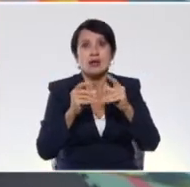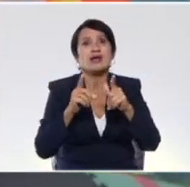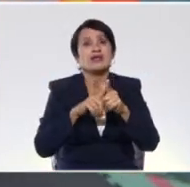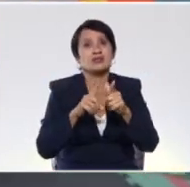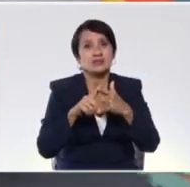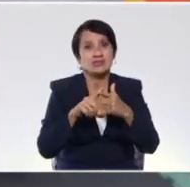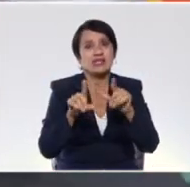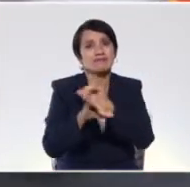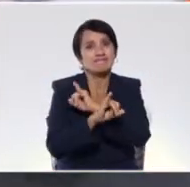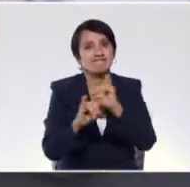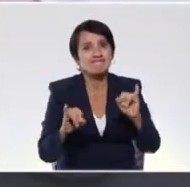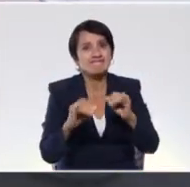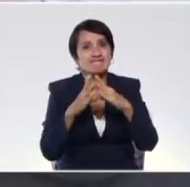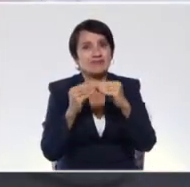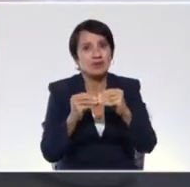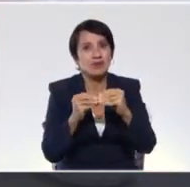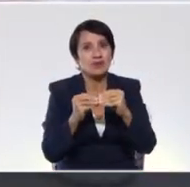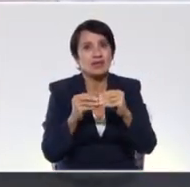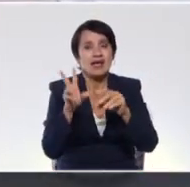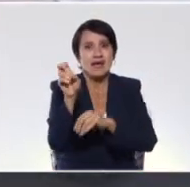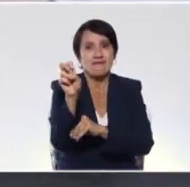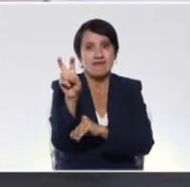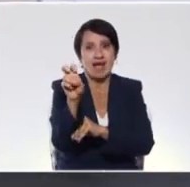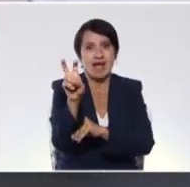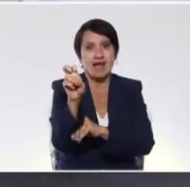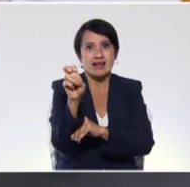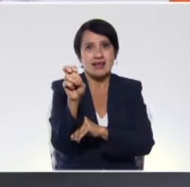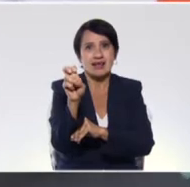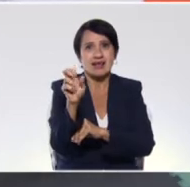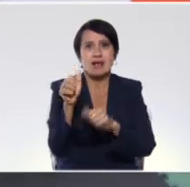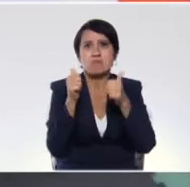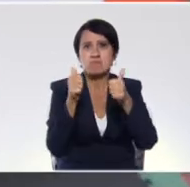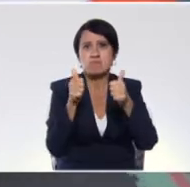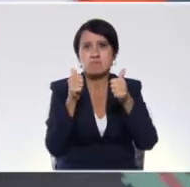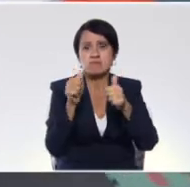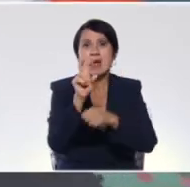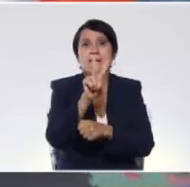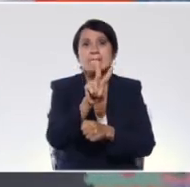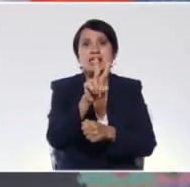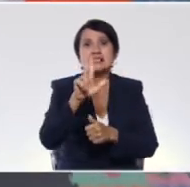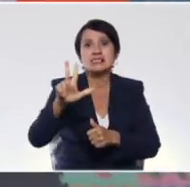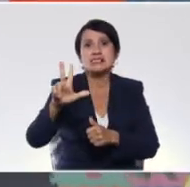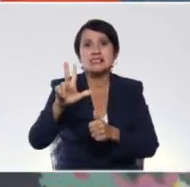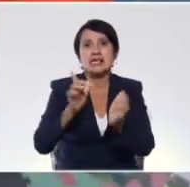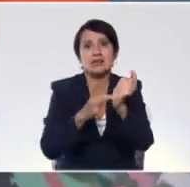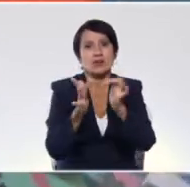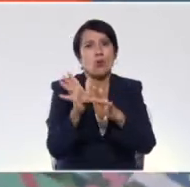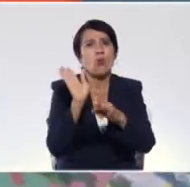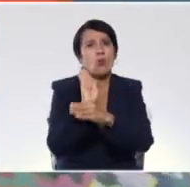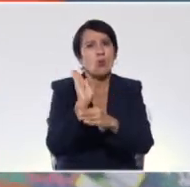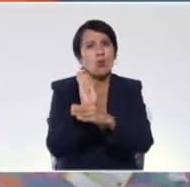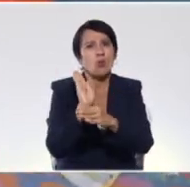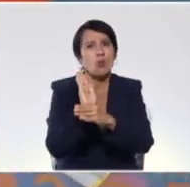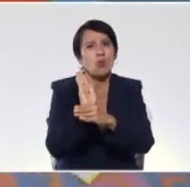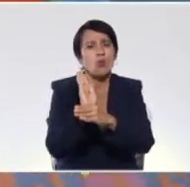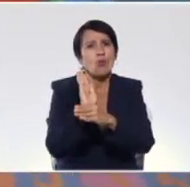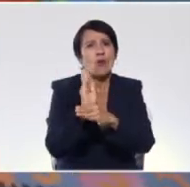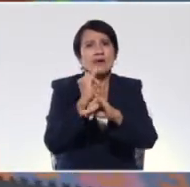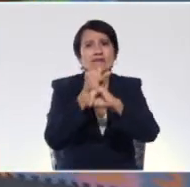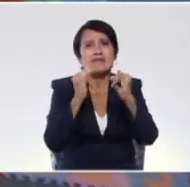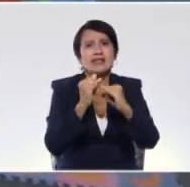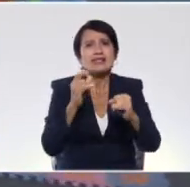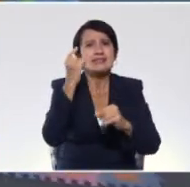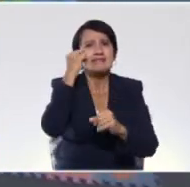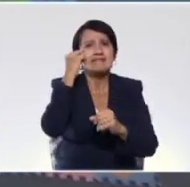esta manera nosotros despedimos este viernes tan hermoso, 23 de abril. Cuídense mucho, feliz fin de